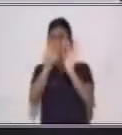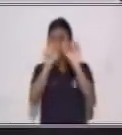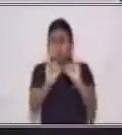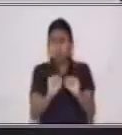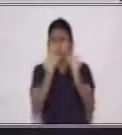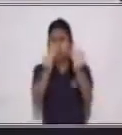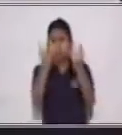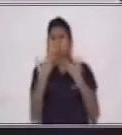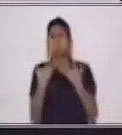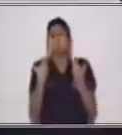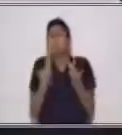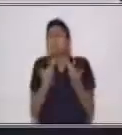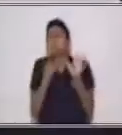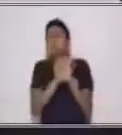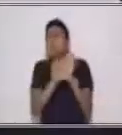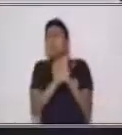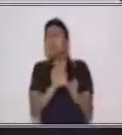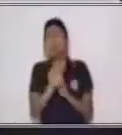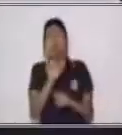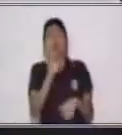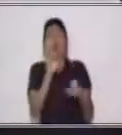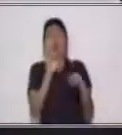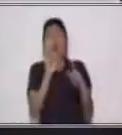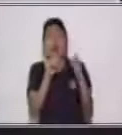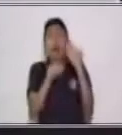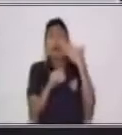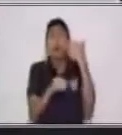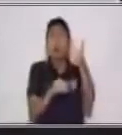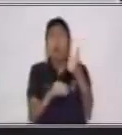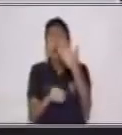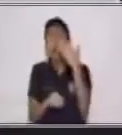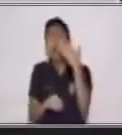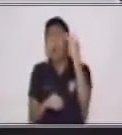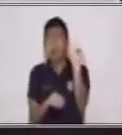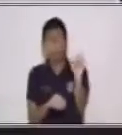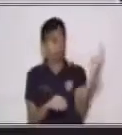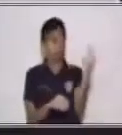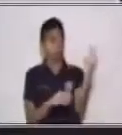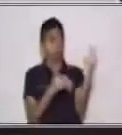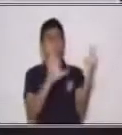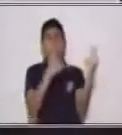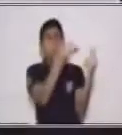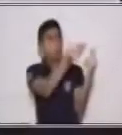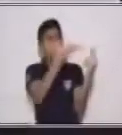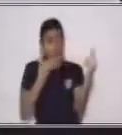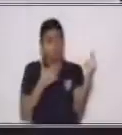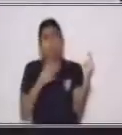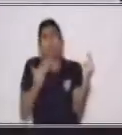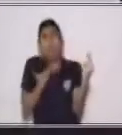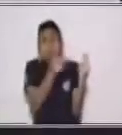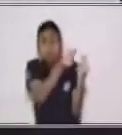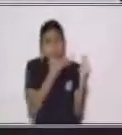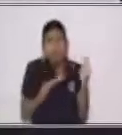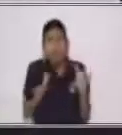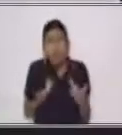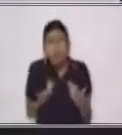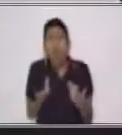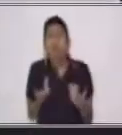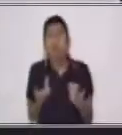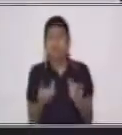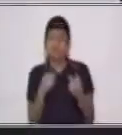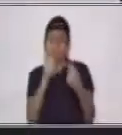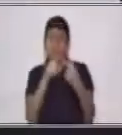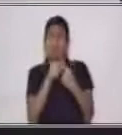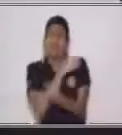¿Qué recibes tú de los abuelitos? ¡Ah, sí! ¡Wow! Recibes mucho